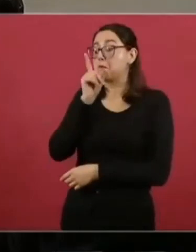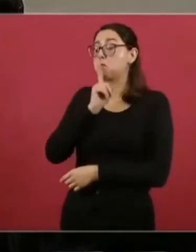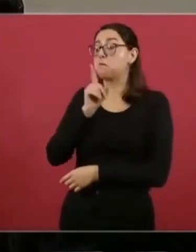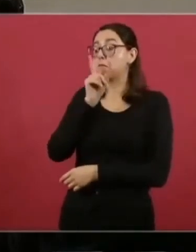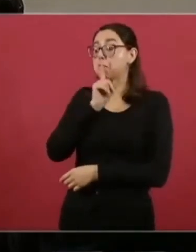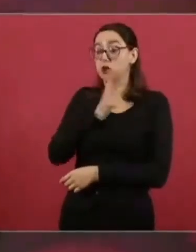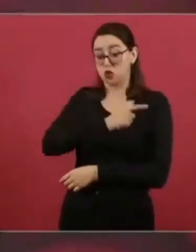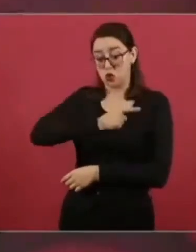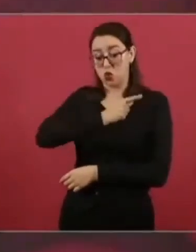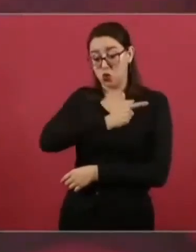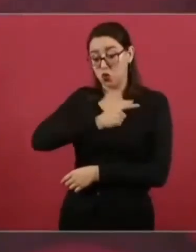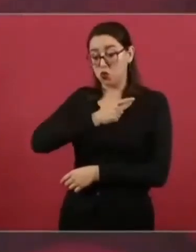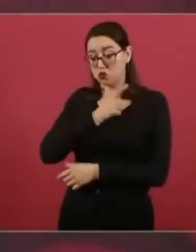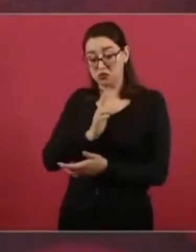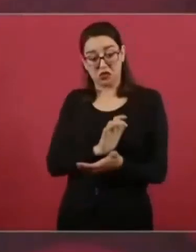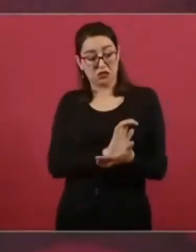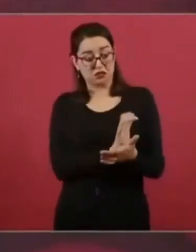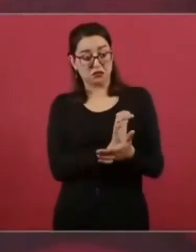O les pagan para eso.